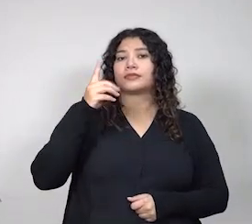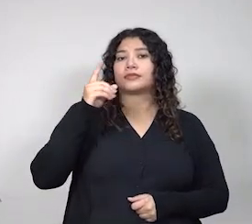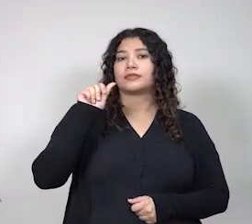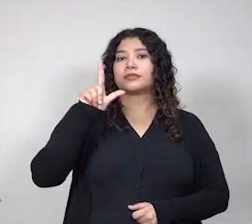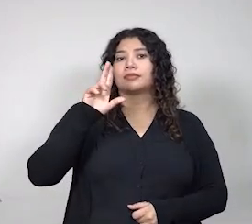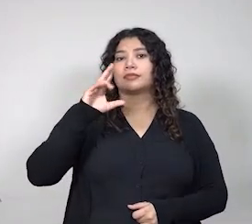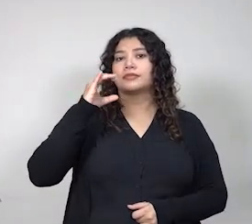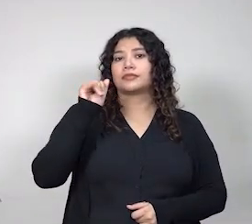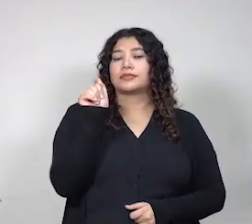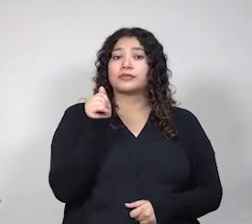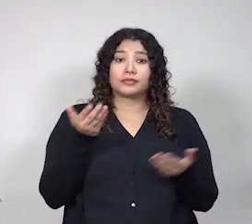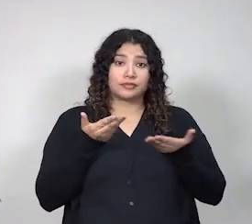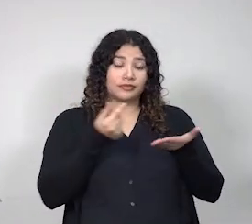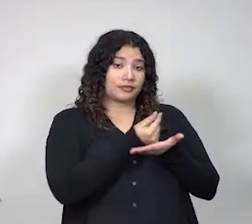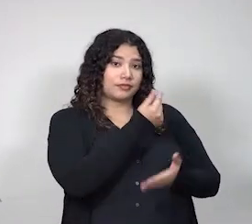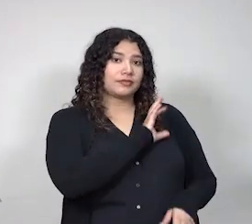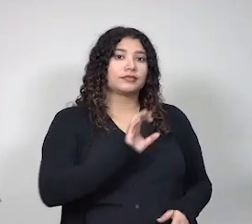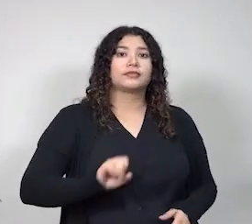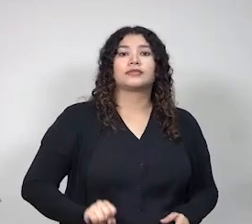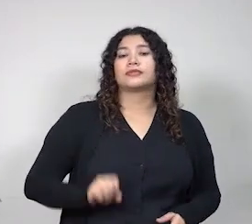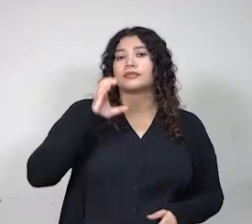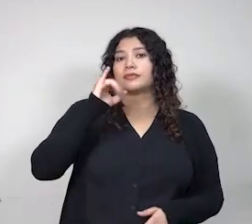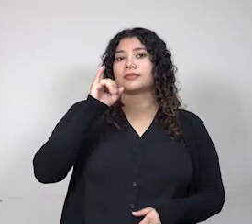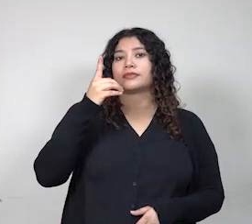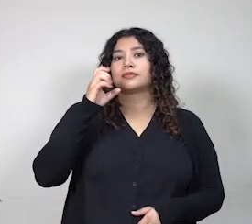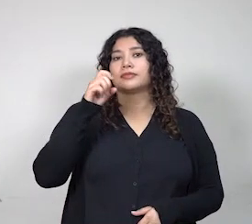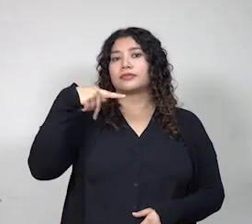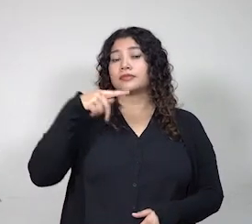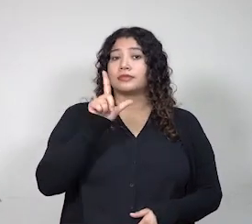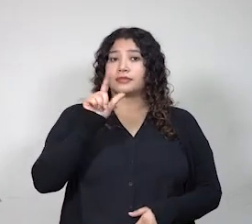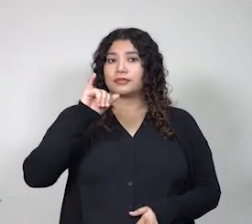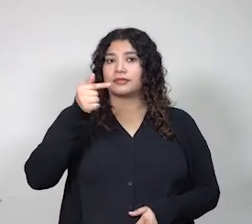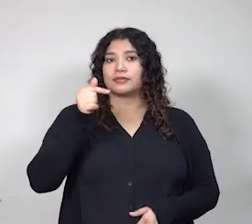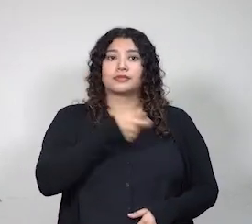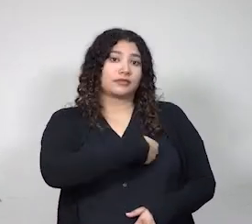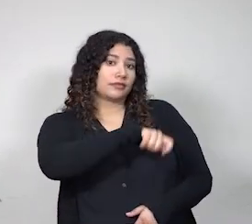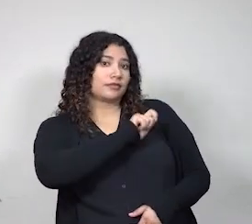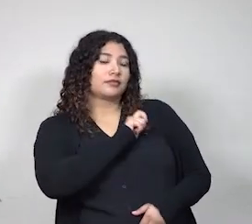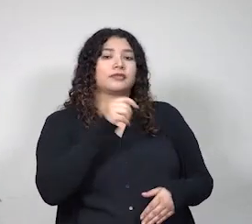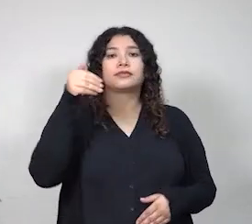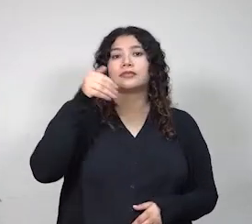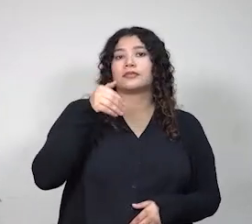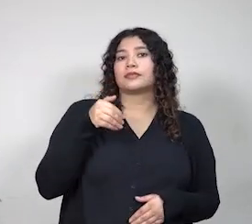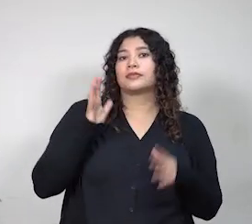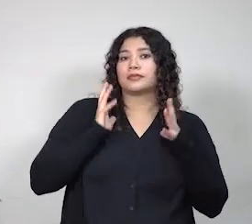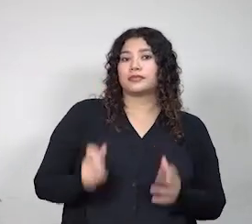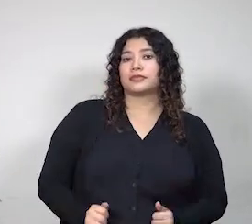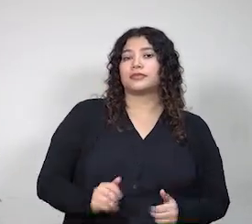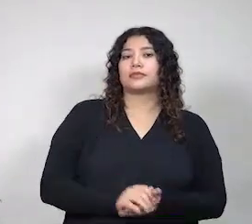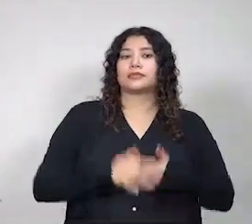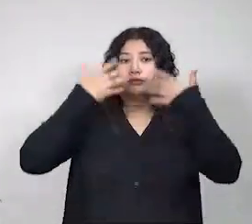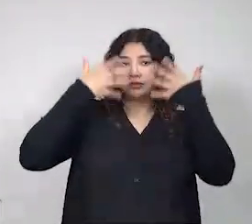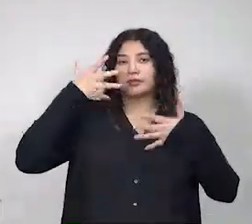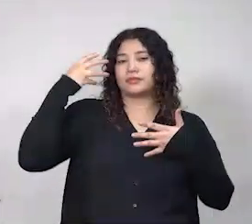Cooperación Internacional y ejecutada por la Universidad de El Salvador, SIDEP, y la Liga Española de Educación de Utilidad Pública, Liga